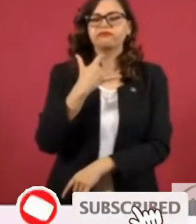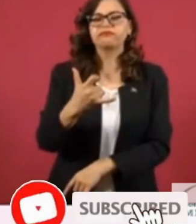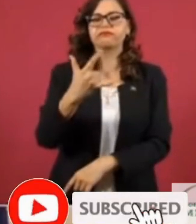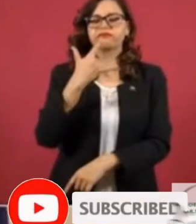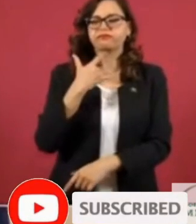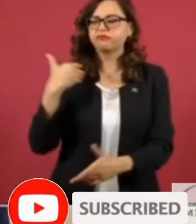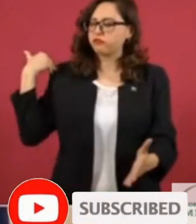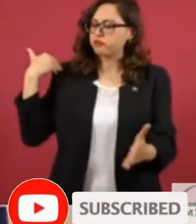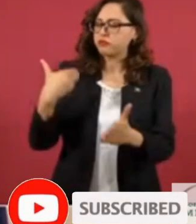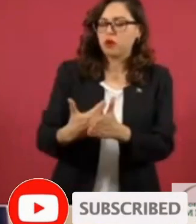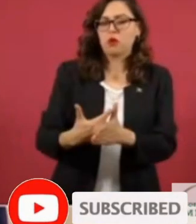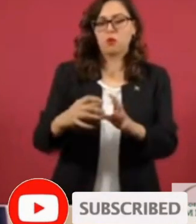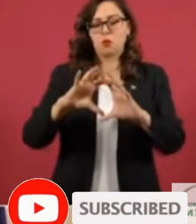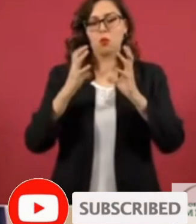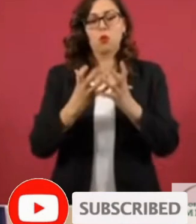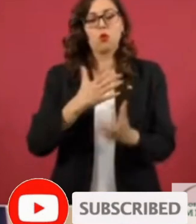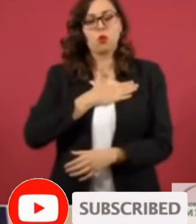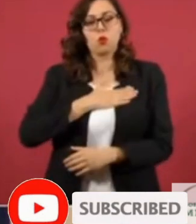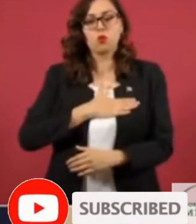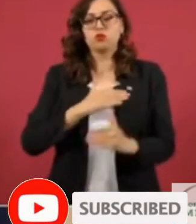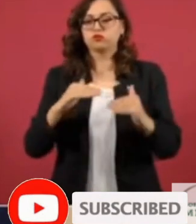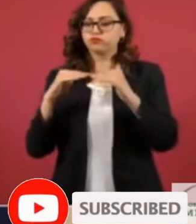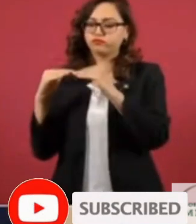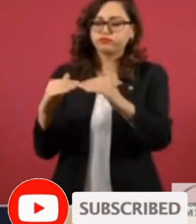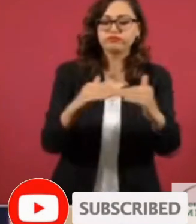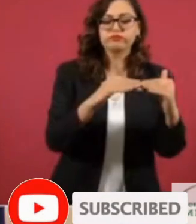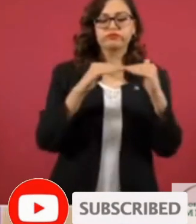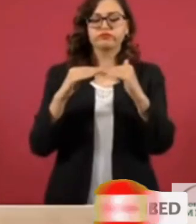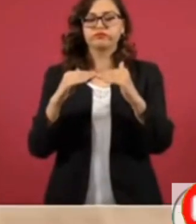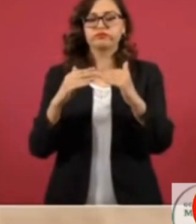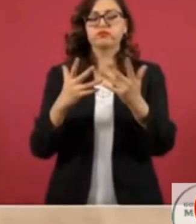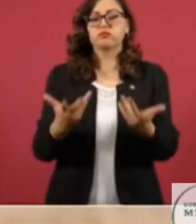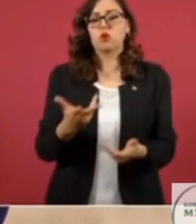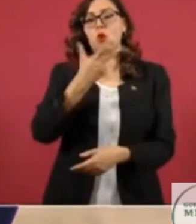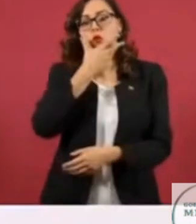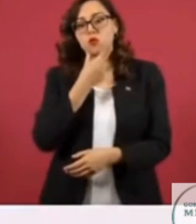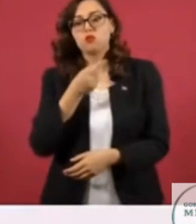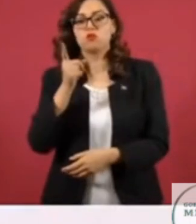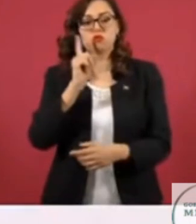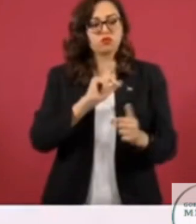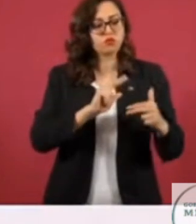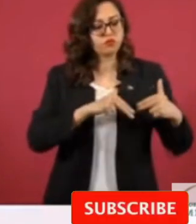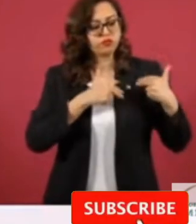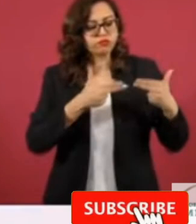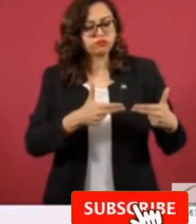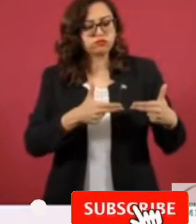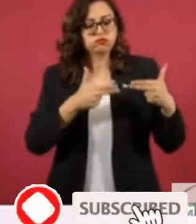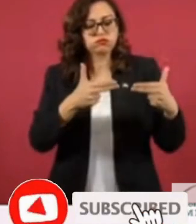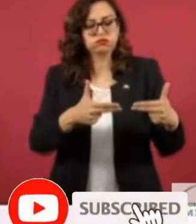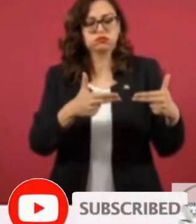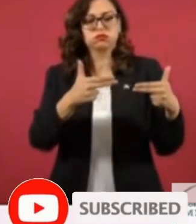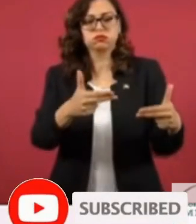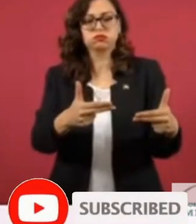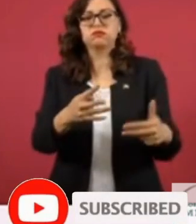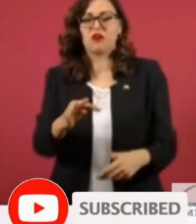igualitario y fraterno y son herederos de mujeres y hombres de inquebrantable fe,